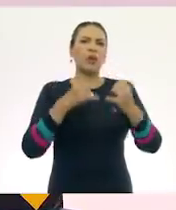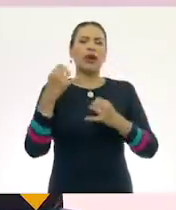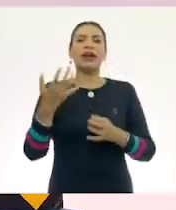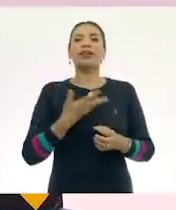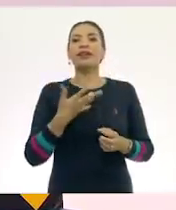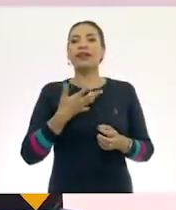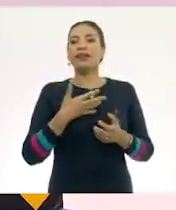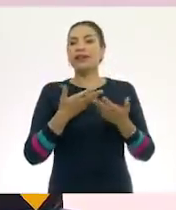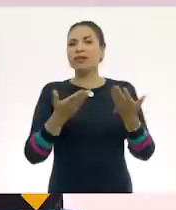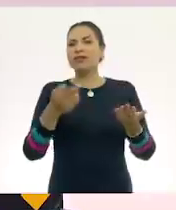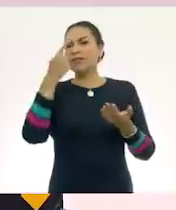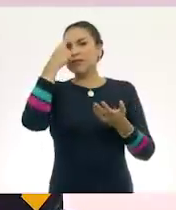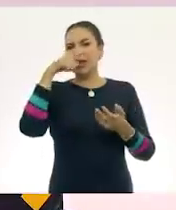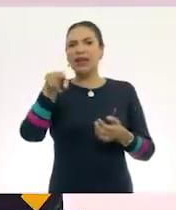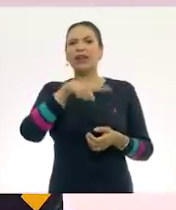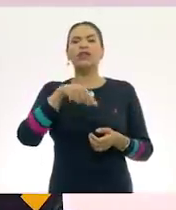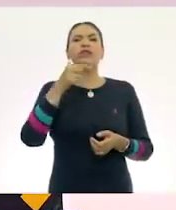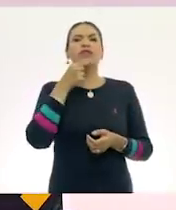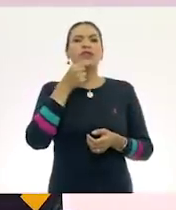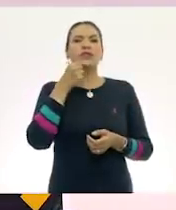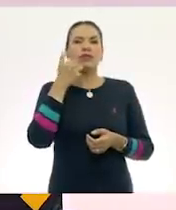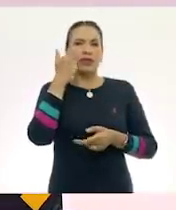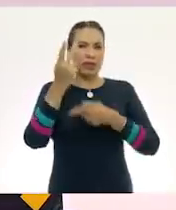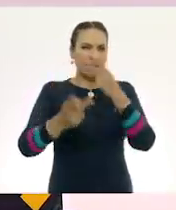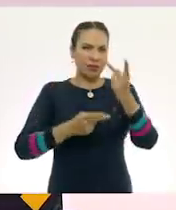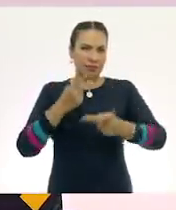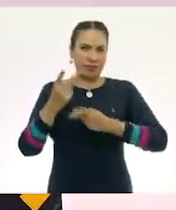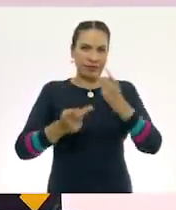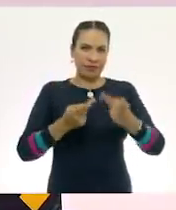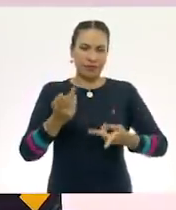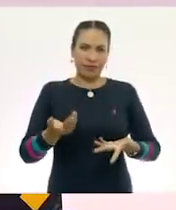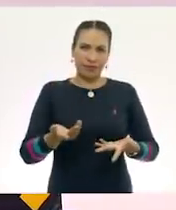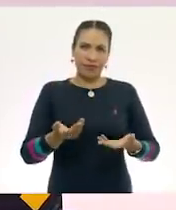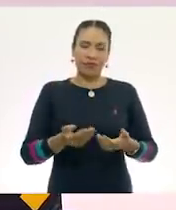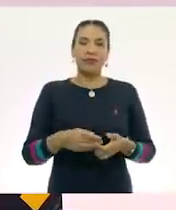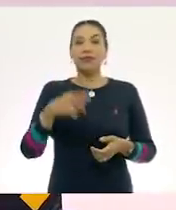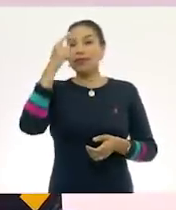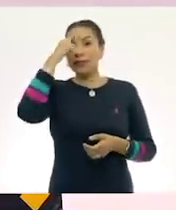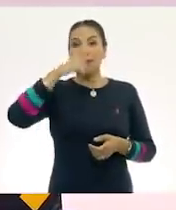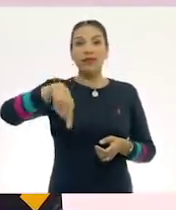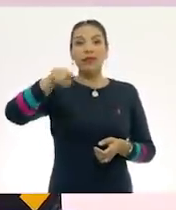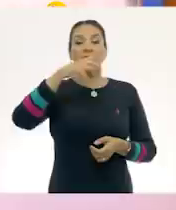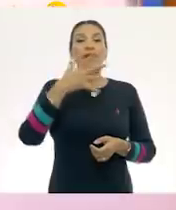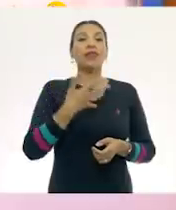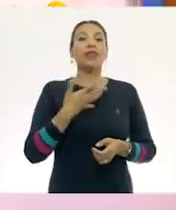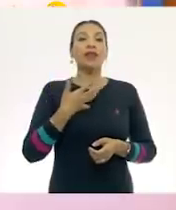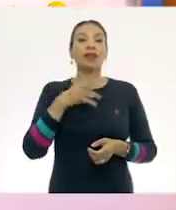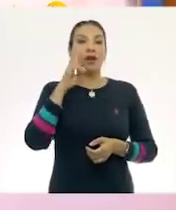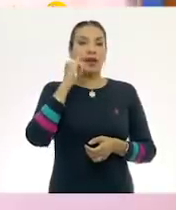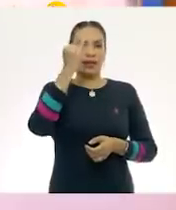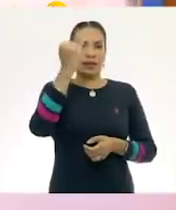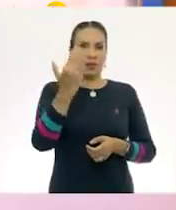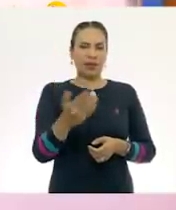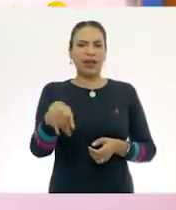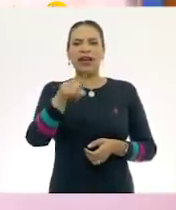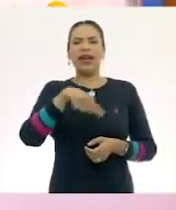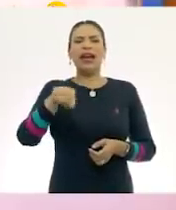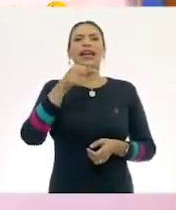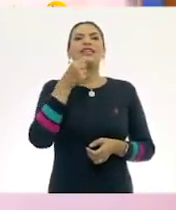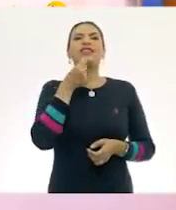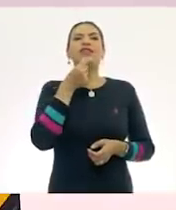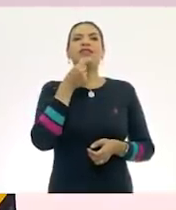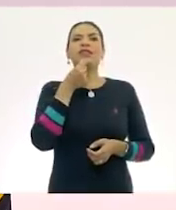tenemos aquí para los niños a los que se los quiere prestar? Y para ello, tenemos aquí la imagen de estos niños